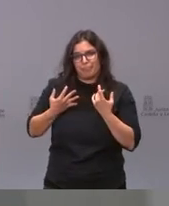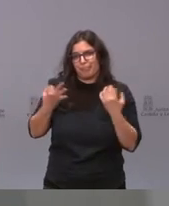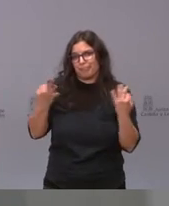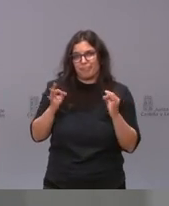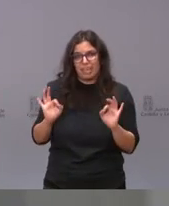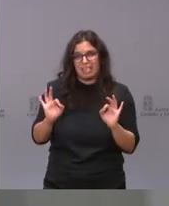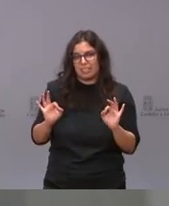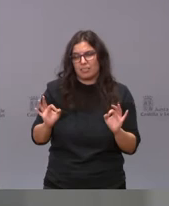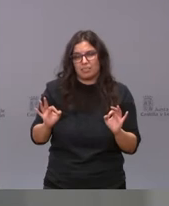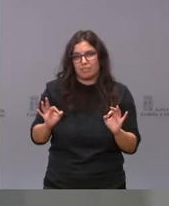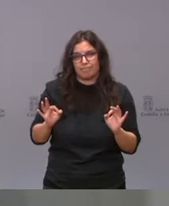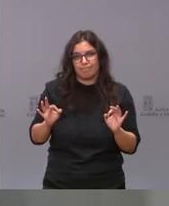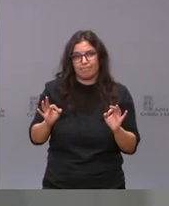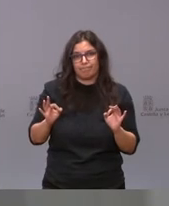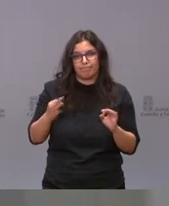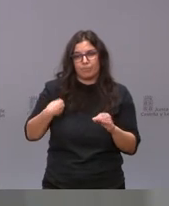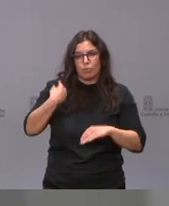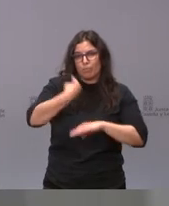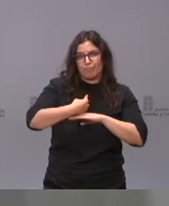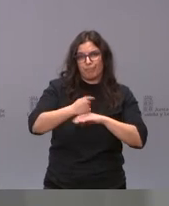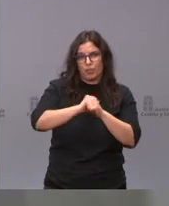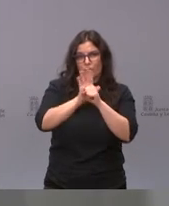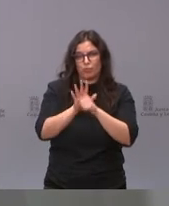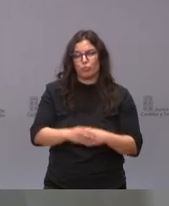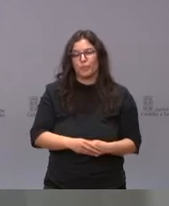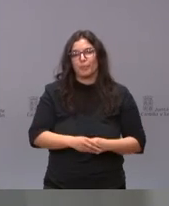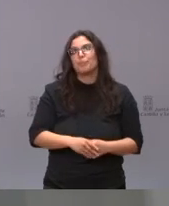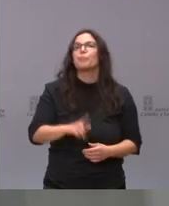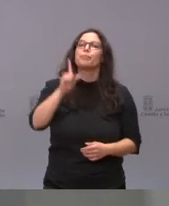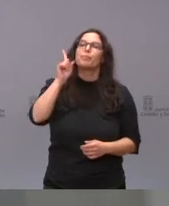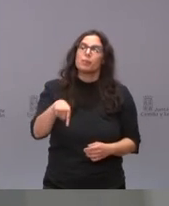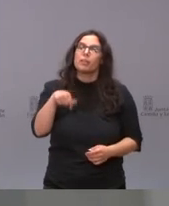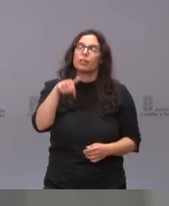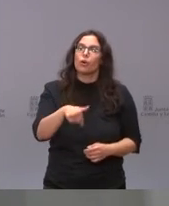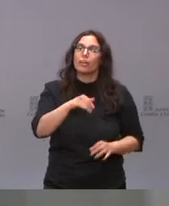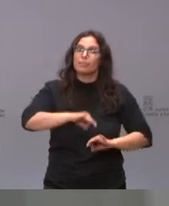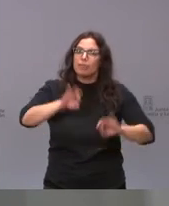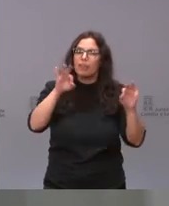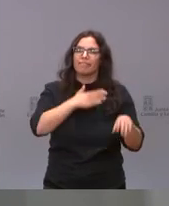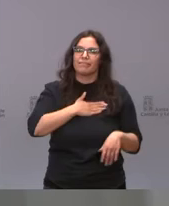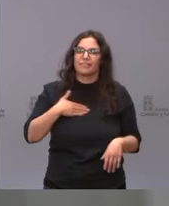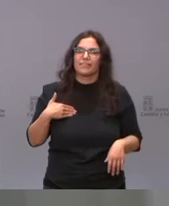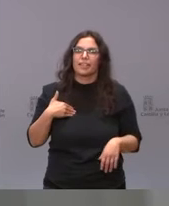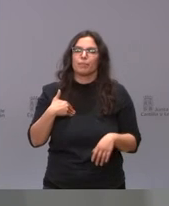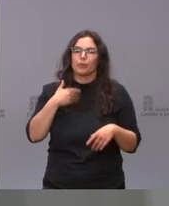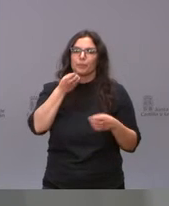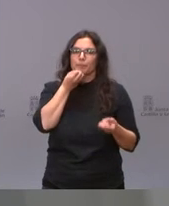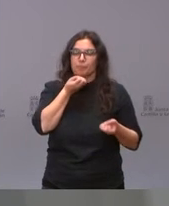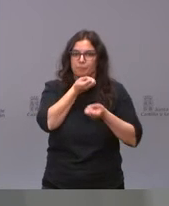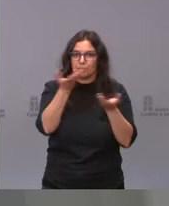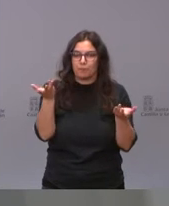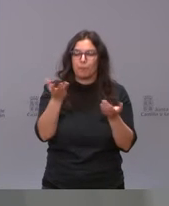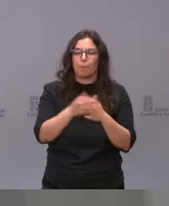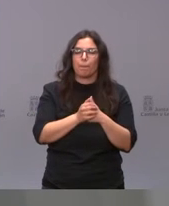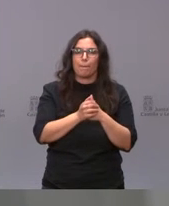a las que nos ha obligado la pandemia. También queremos hoy especialmente comunicar a